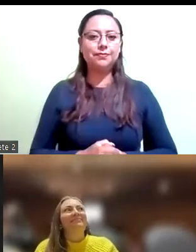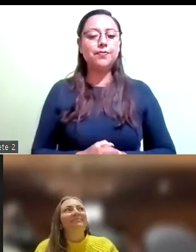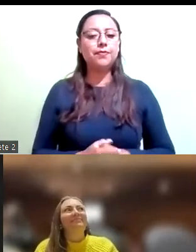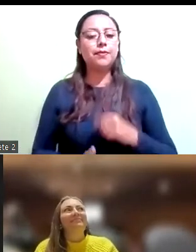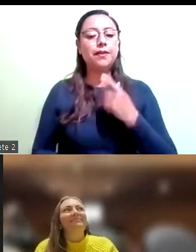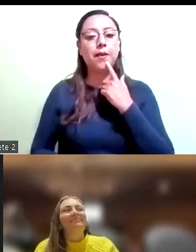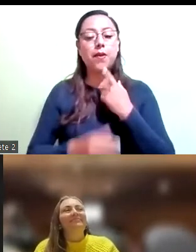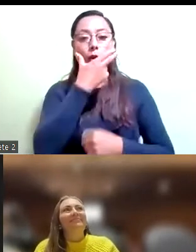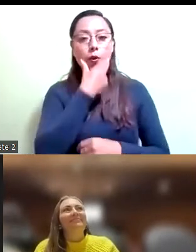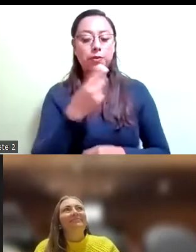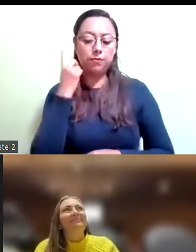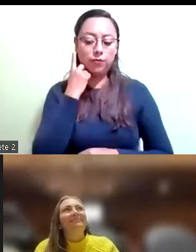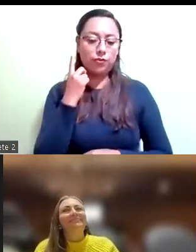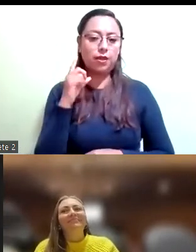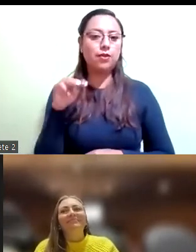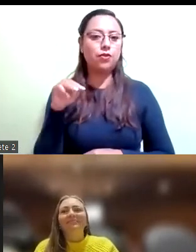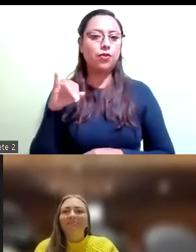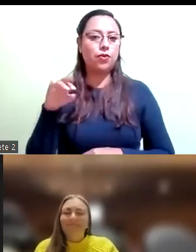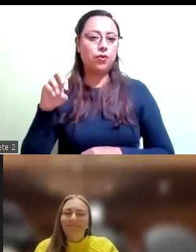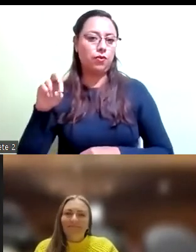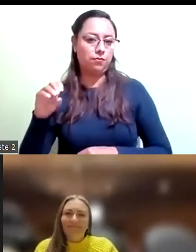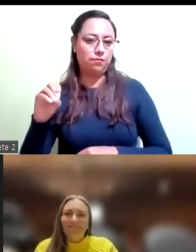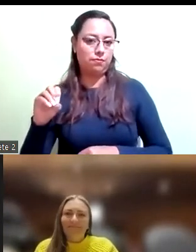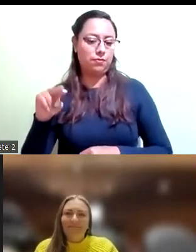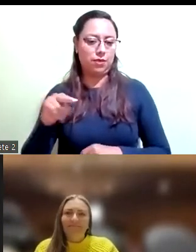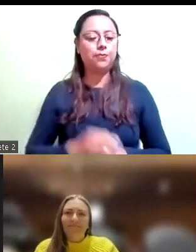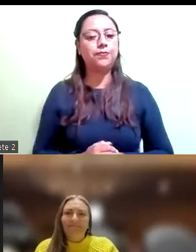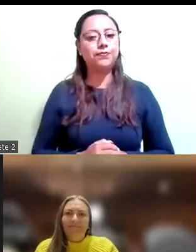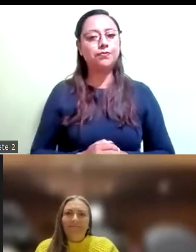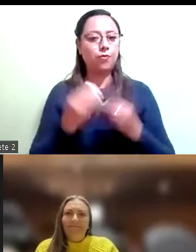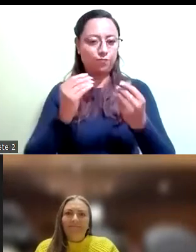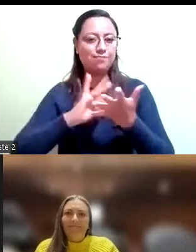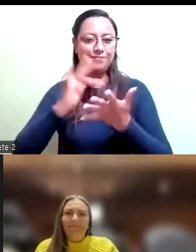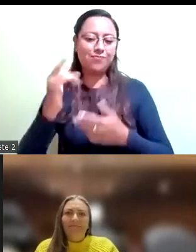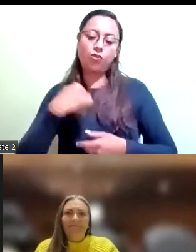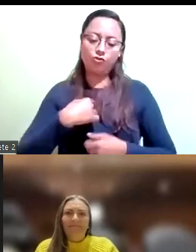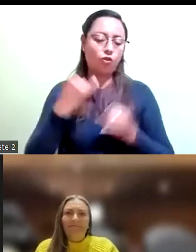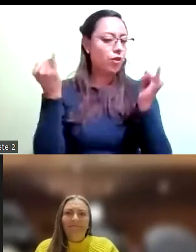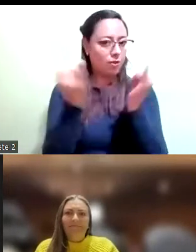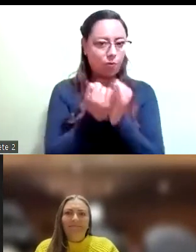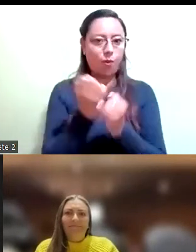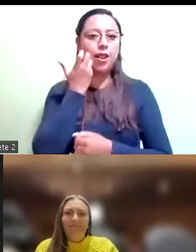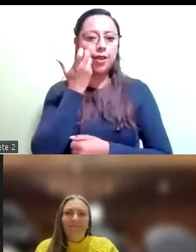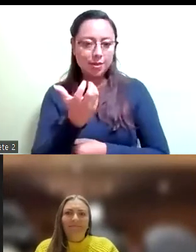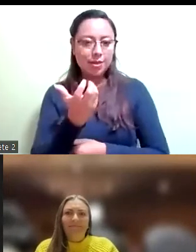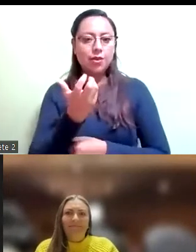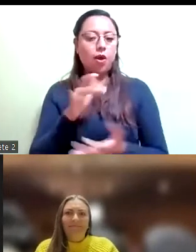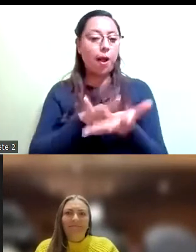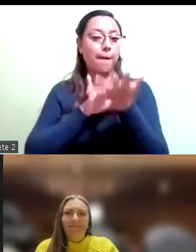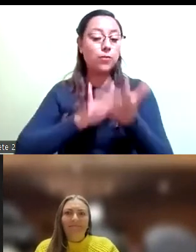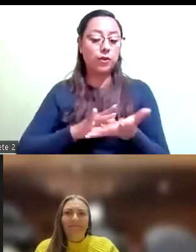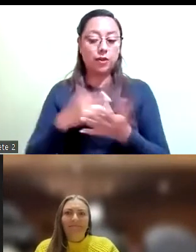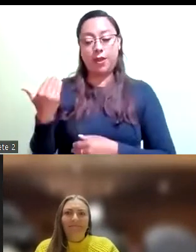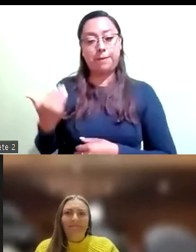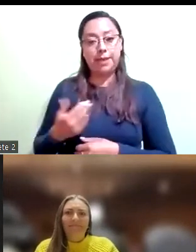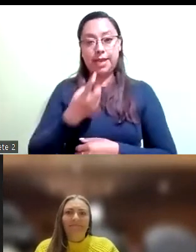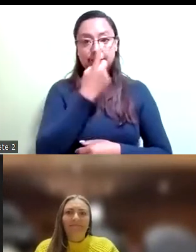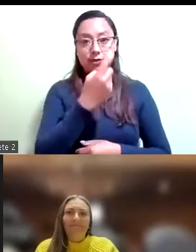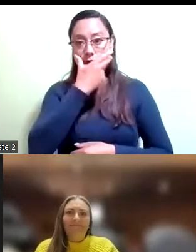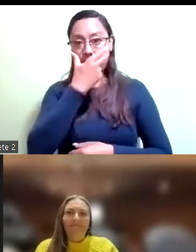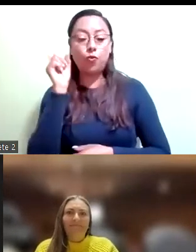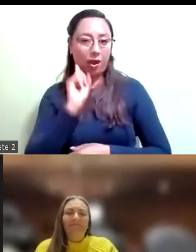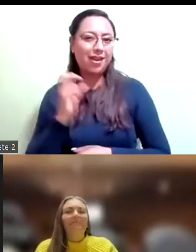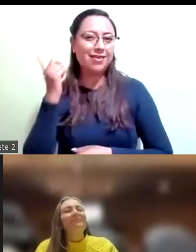Sí, presidente, muchas gracias. Solamente sumarme de igual manera a lo que ha comentado la diputada Elizabeth Mateos